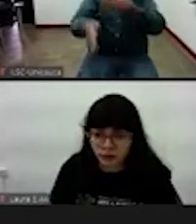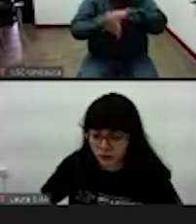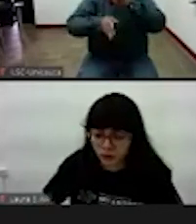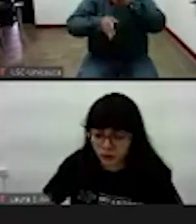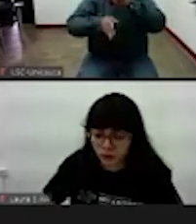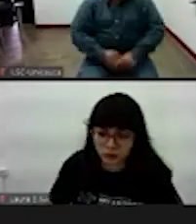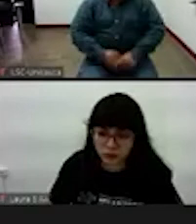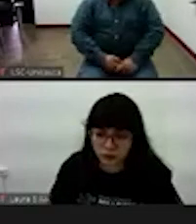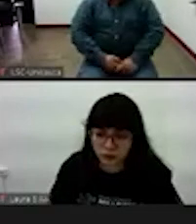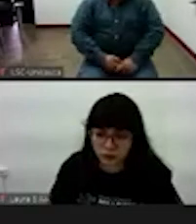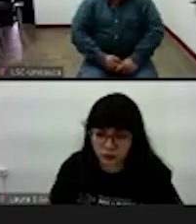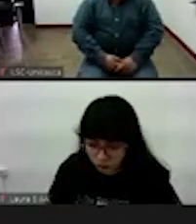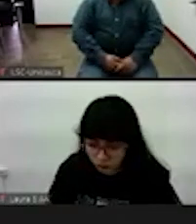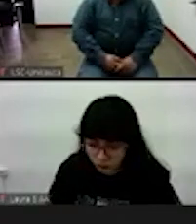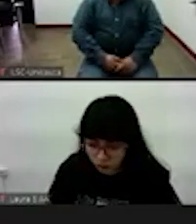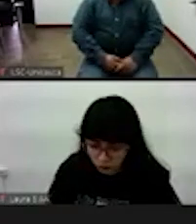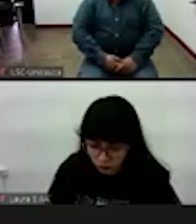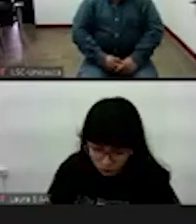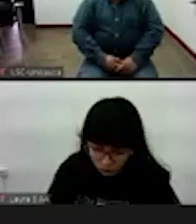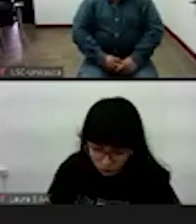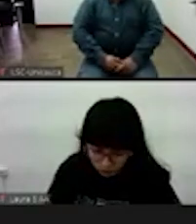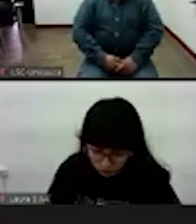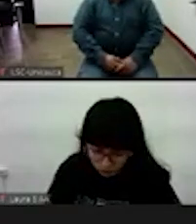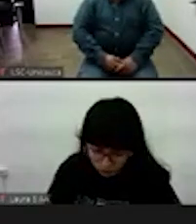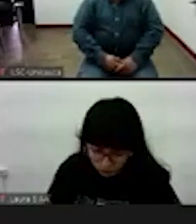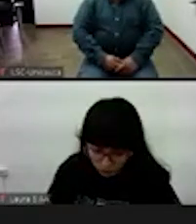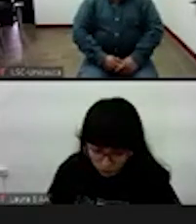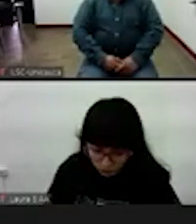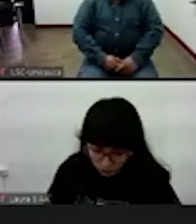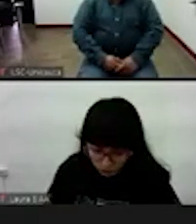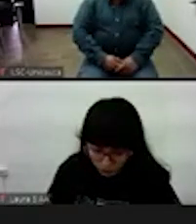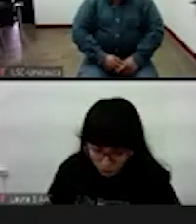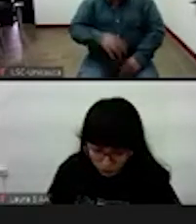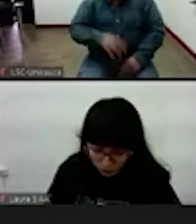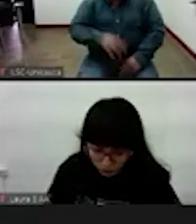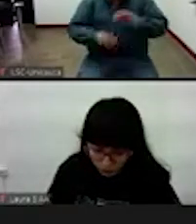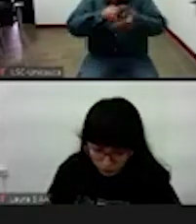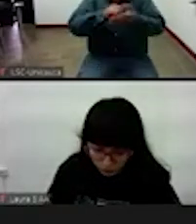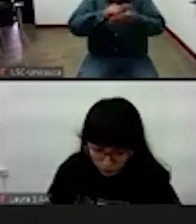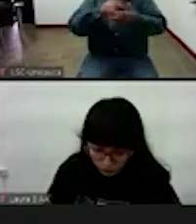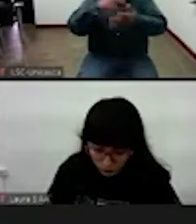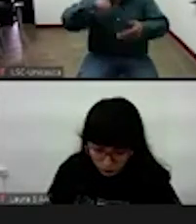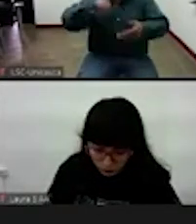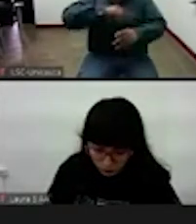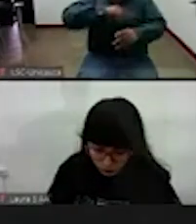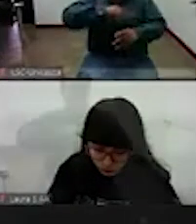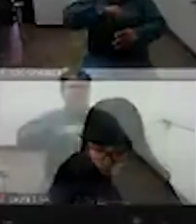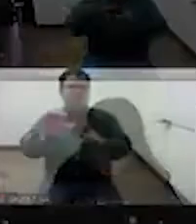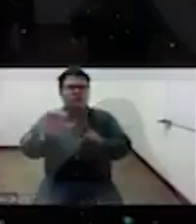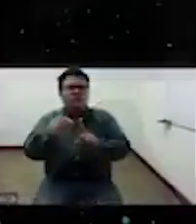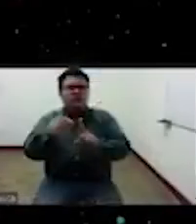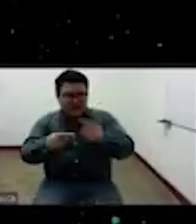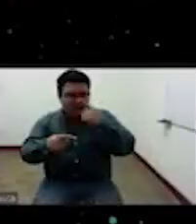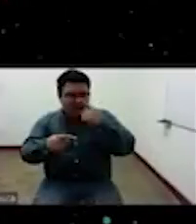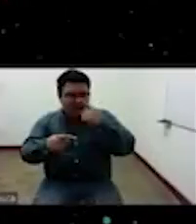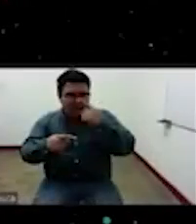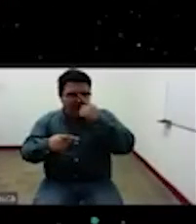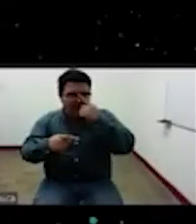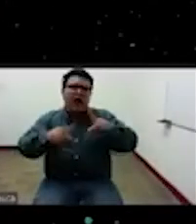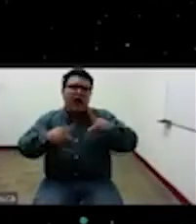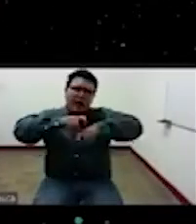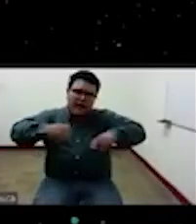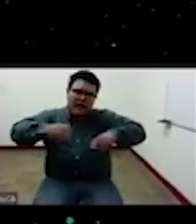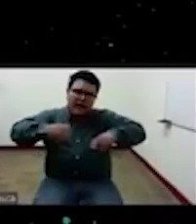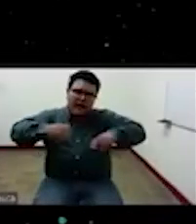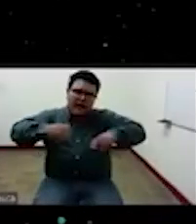y aquí también nos metemos al concepto de lo pluriverso pluriversalía que